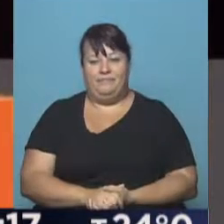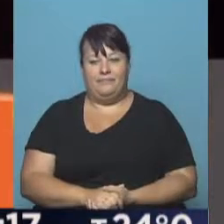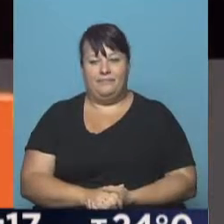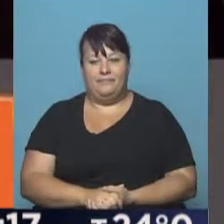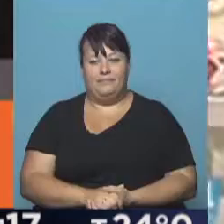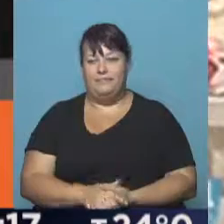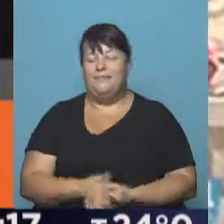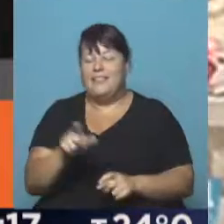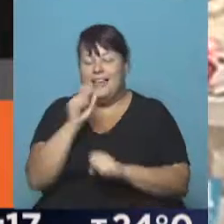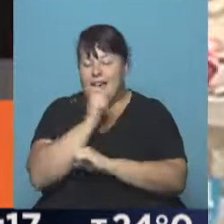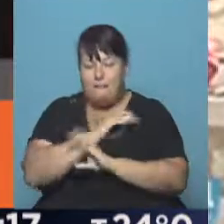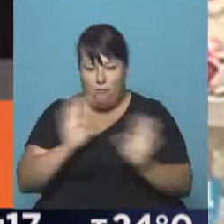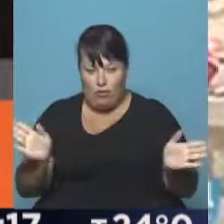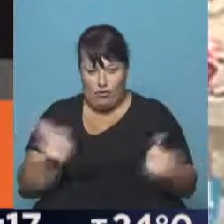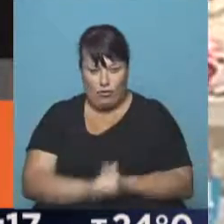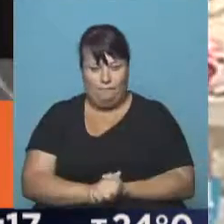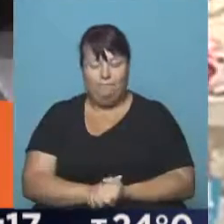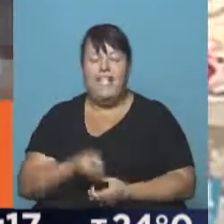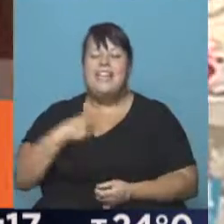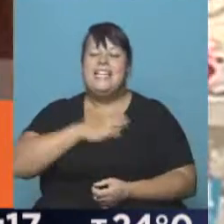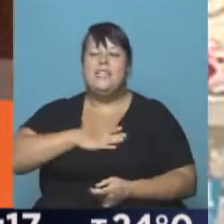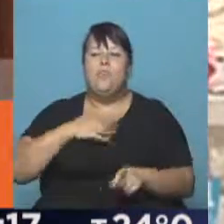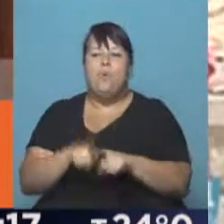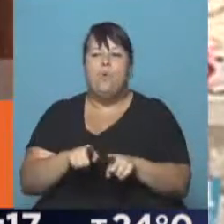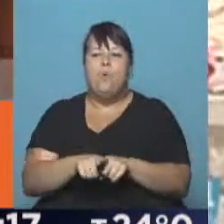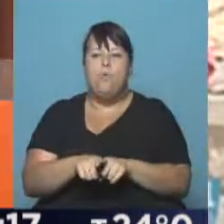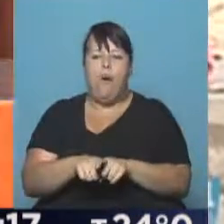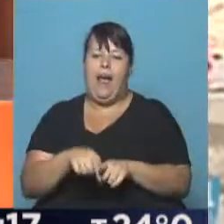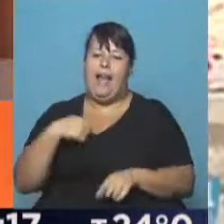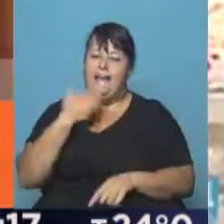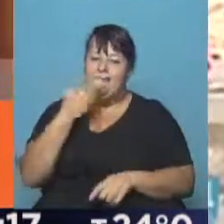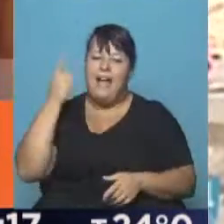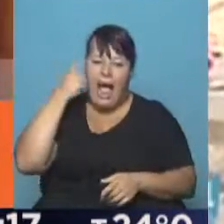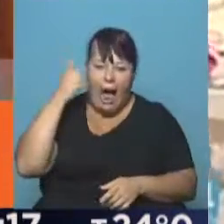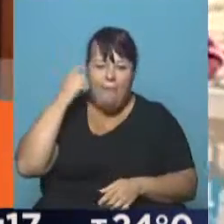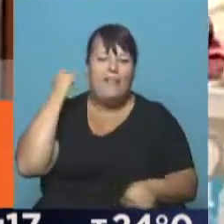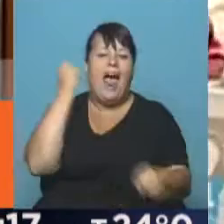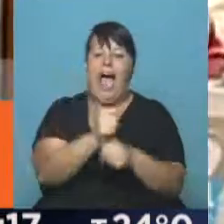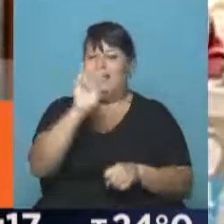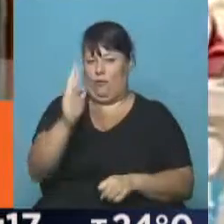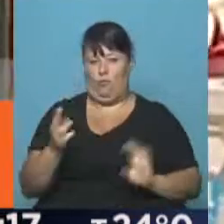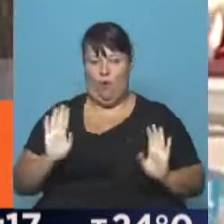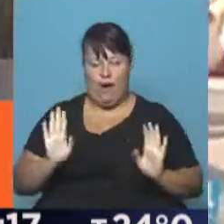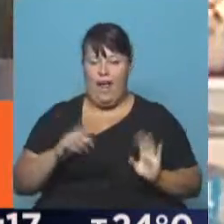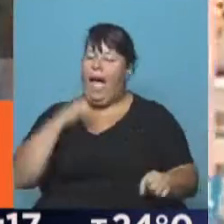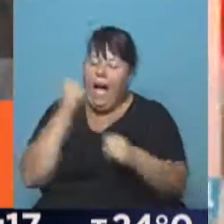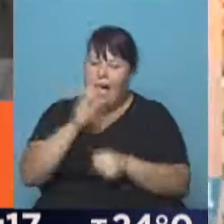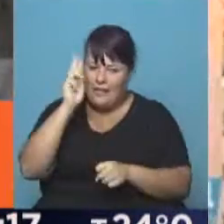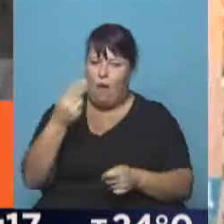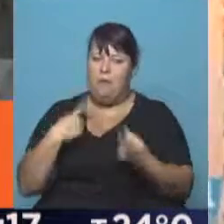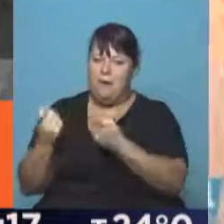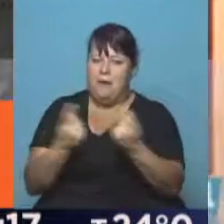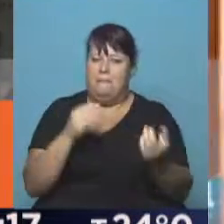eso es maravilloso. Tengo la sensación de que quiero aprender hasta que me muera, hasta que me muera.